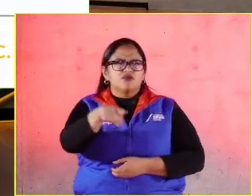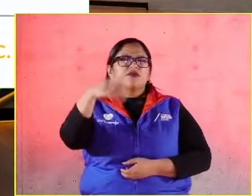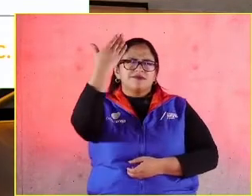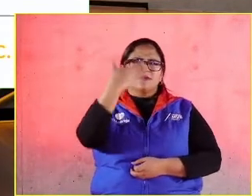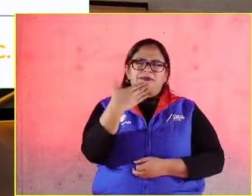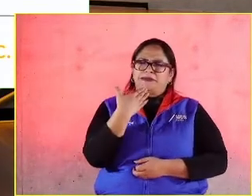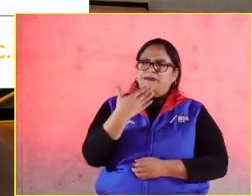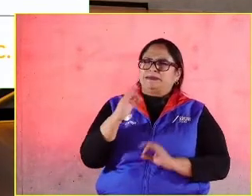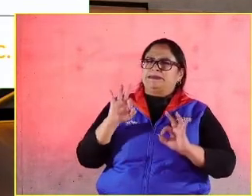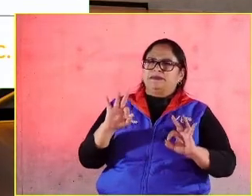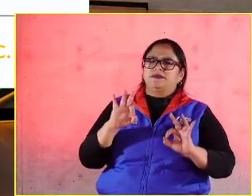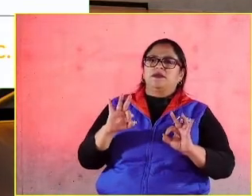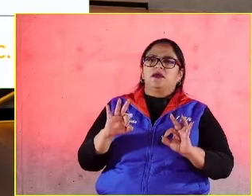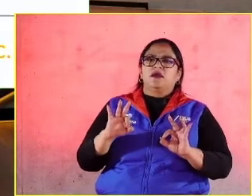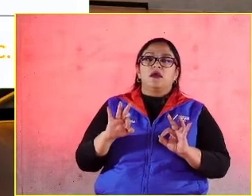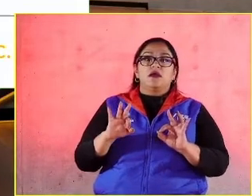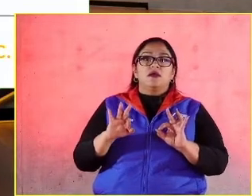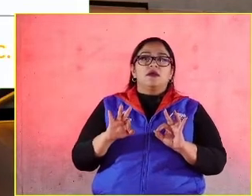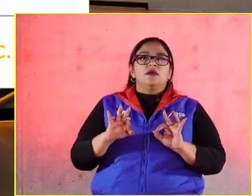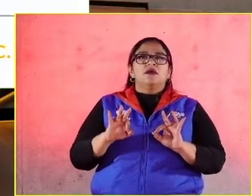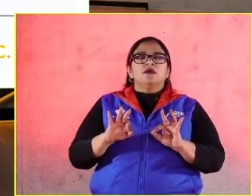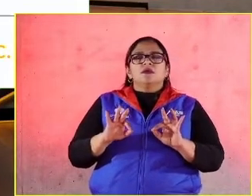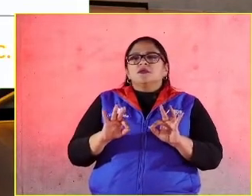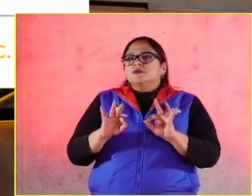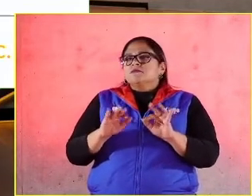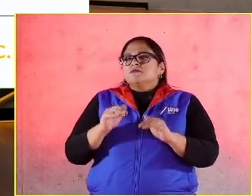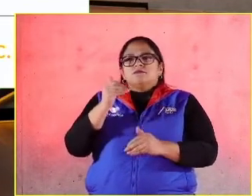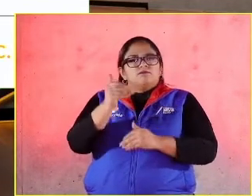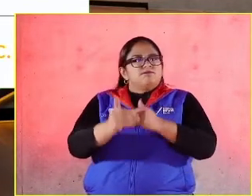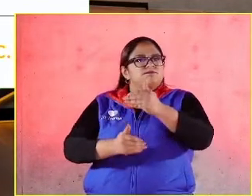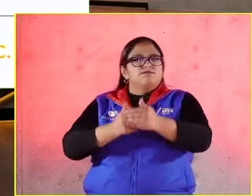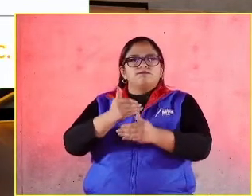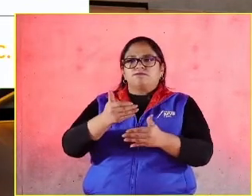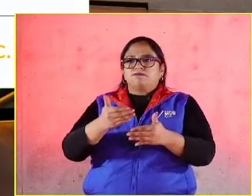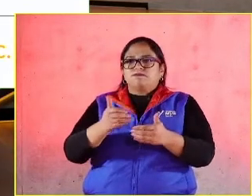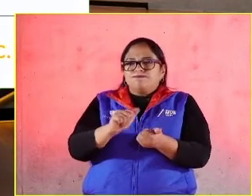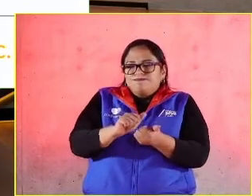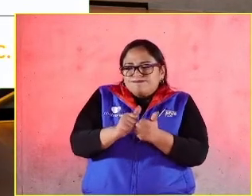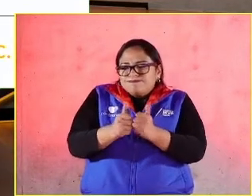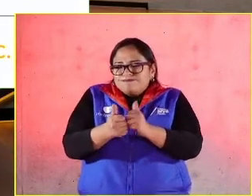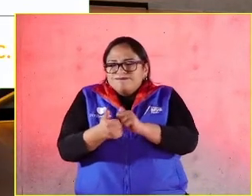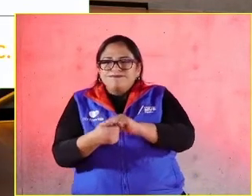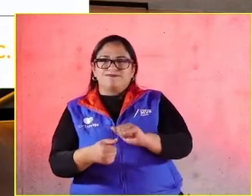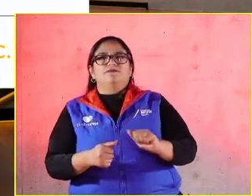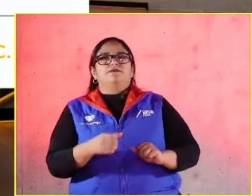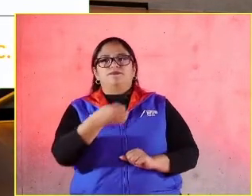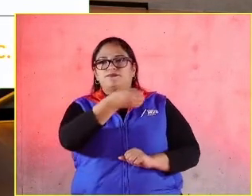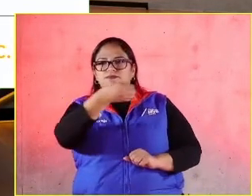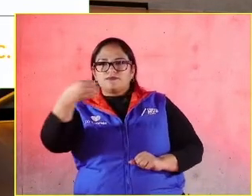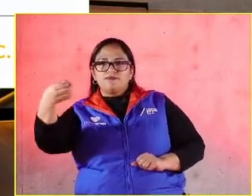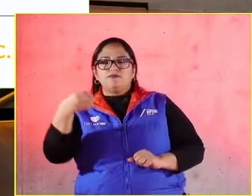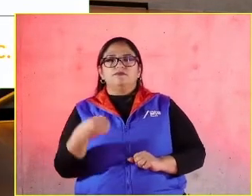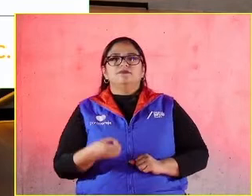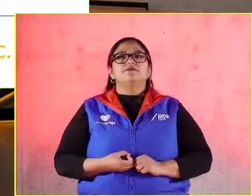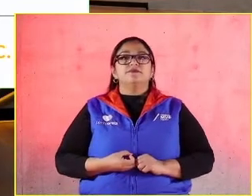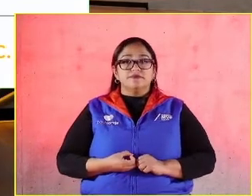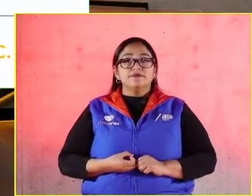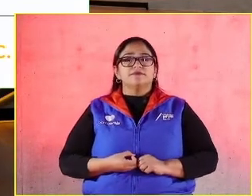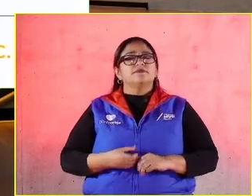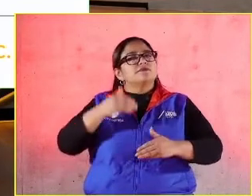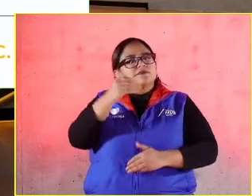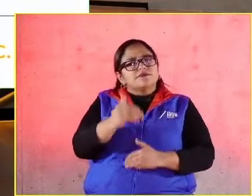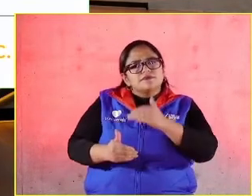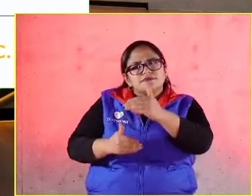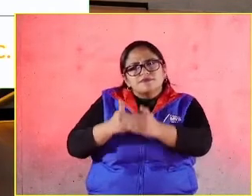sino fundamentalmente un proceso de transformación organizacional. Es un proceso